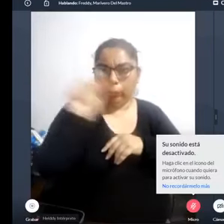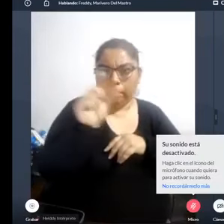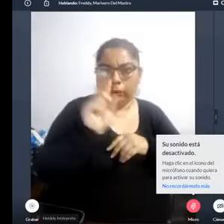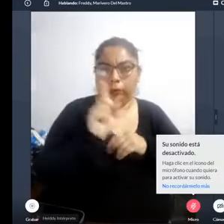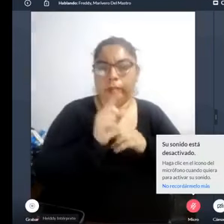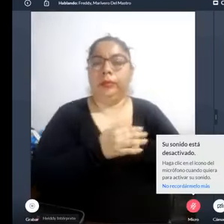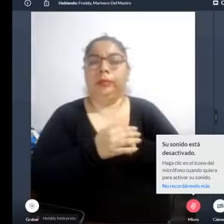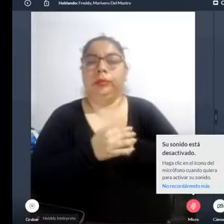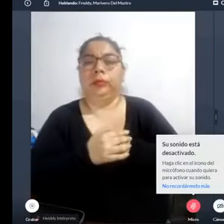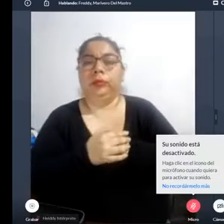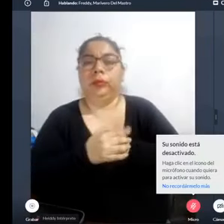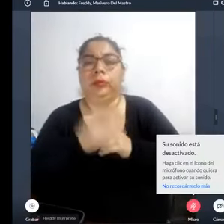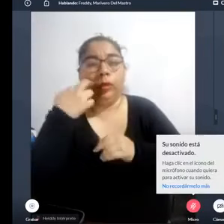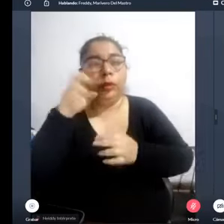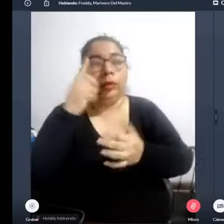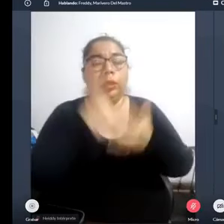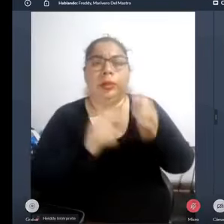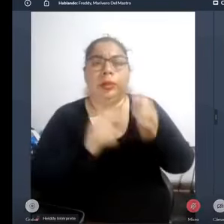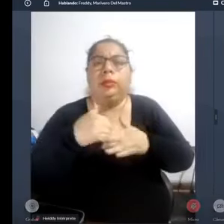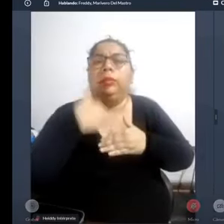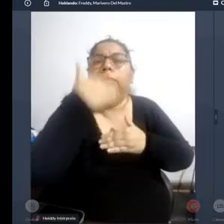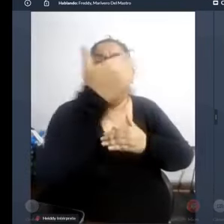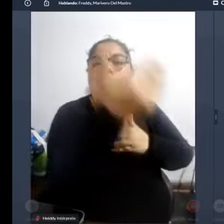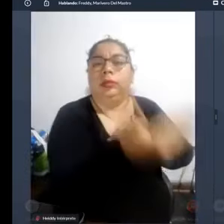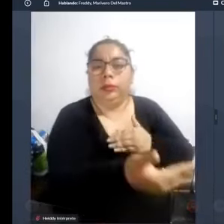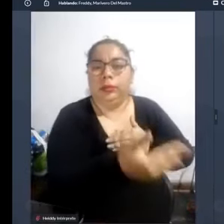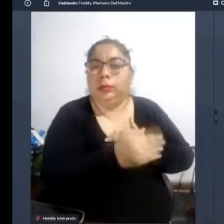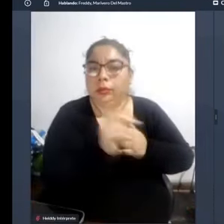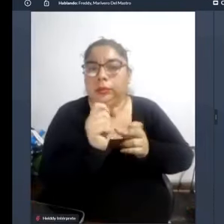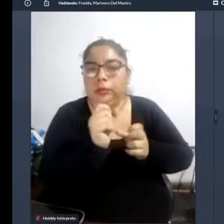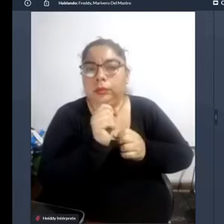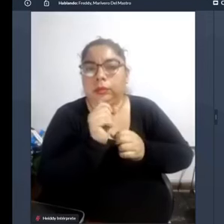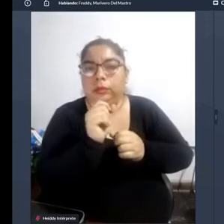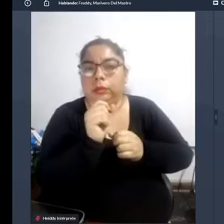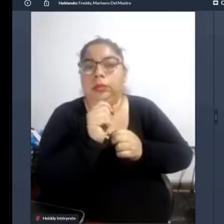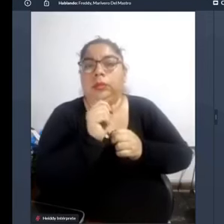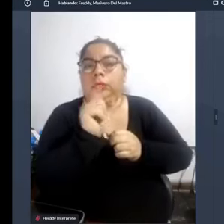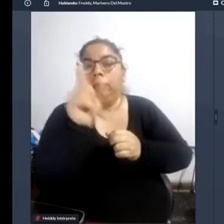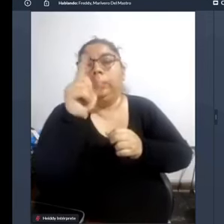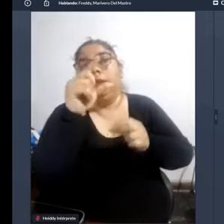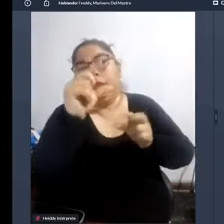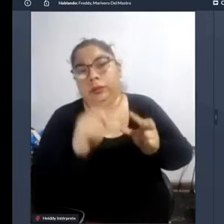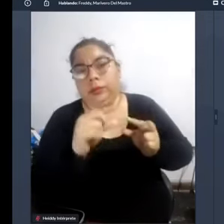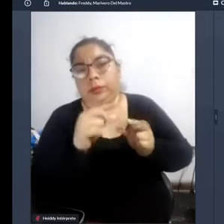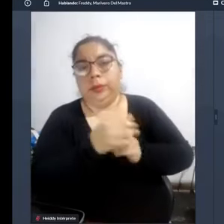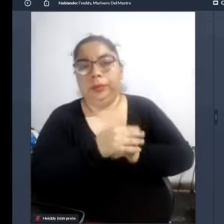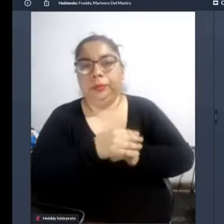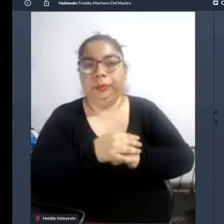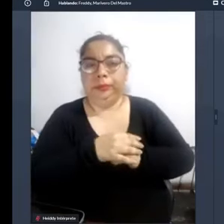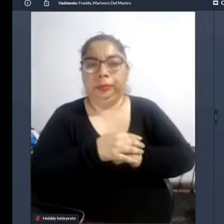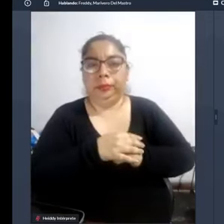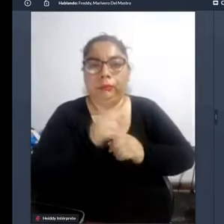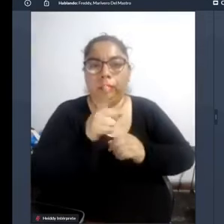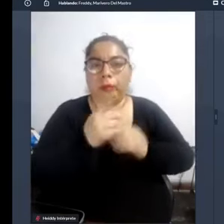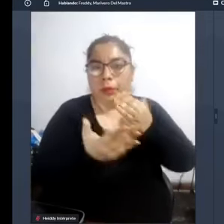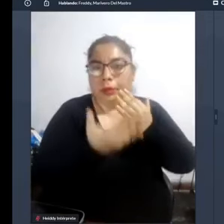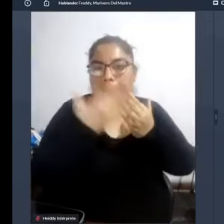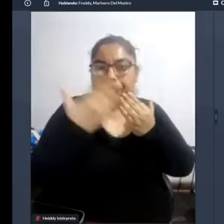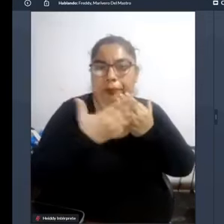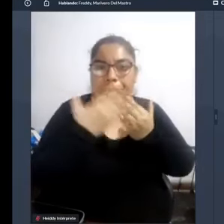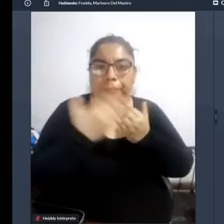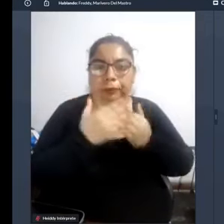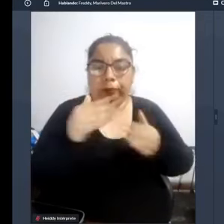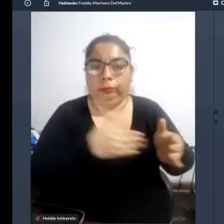sin embargo si lo hacemos luego sí resulta mucho más económico y para la la efectividad de la